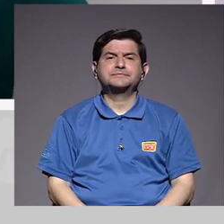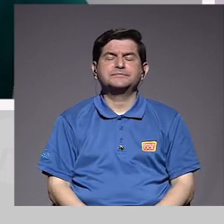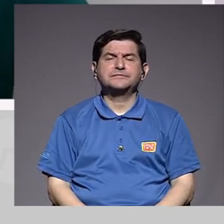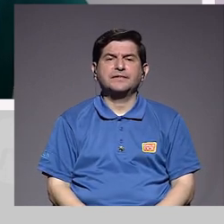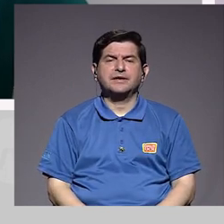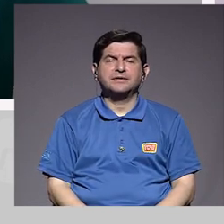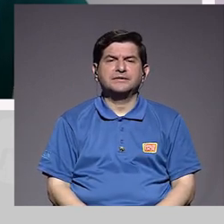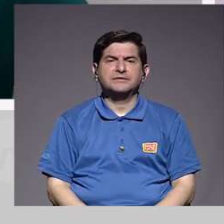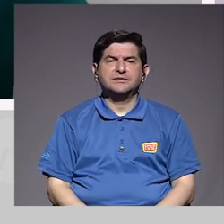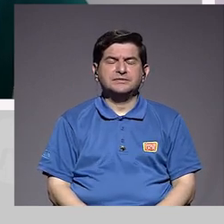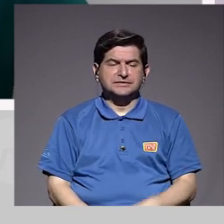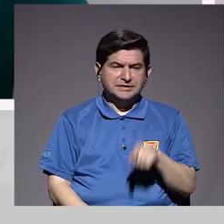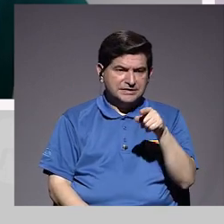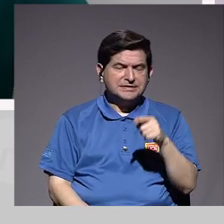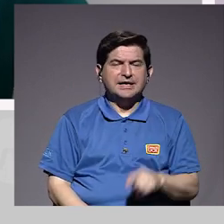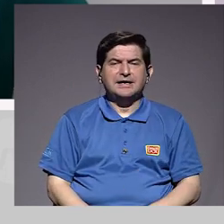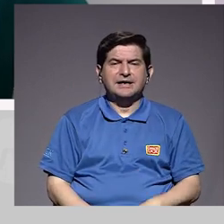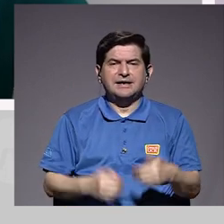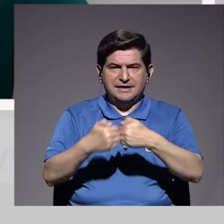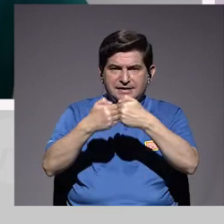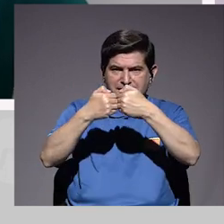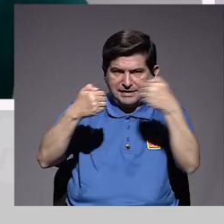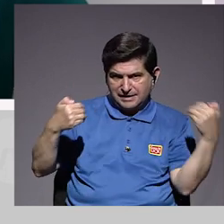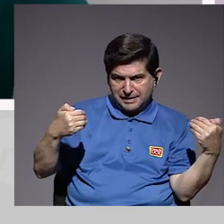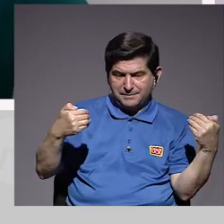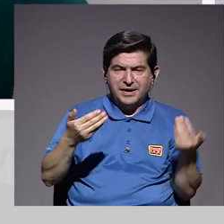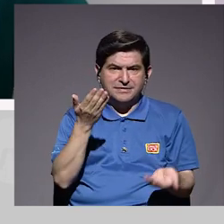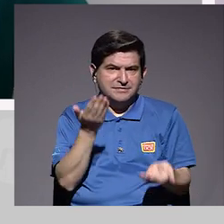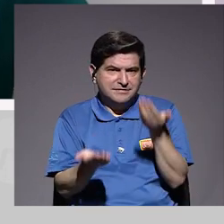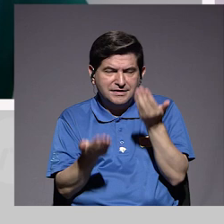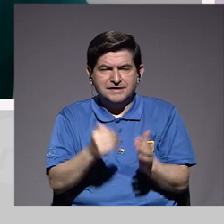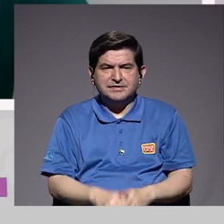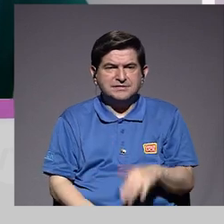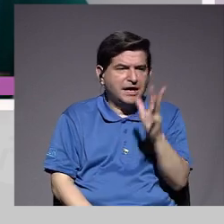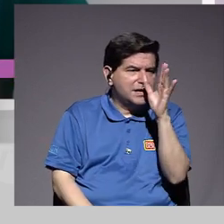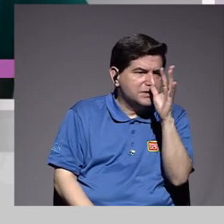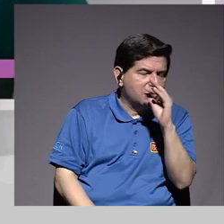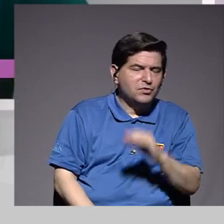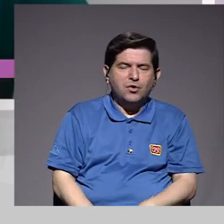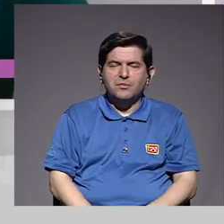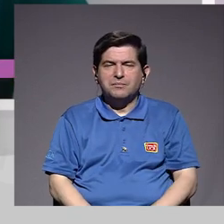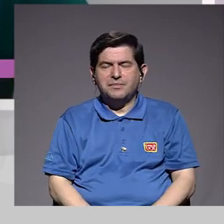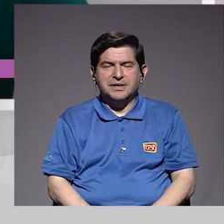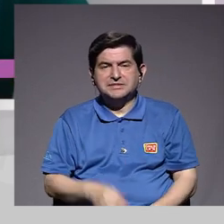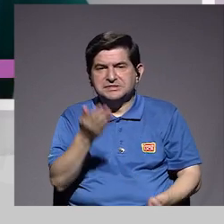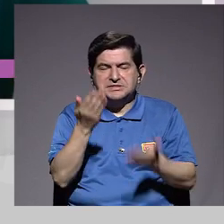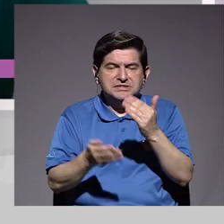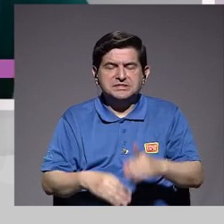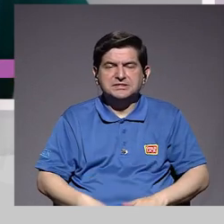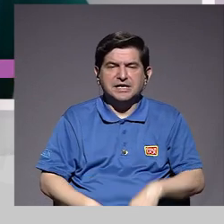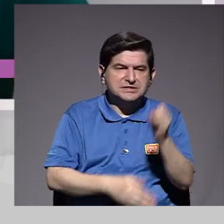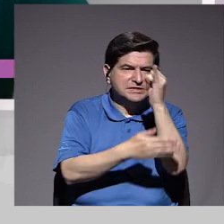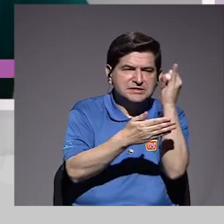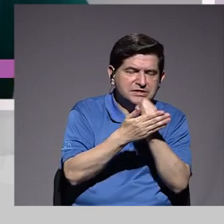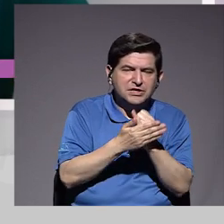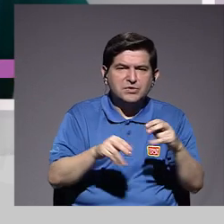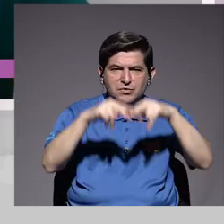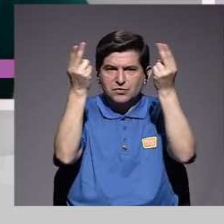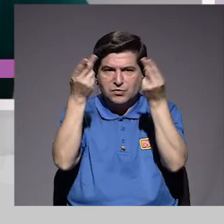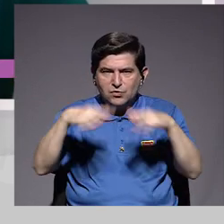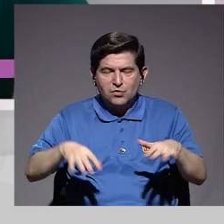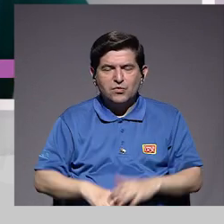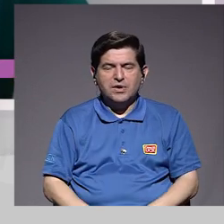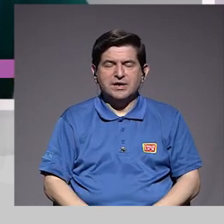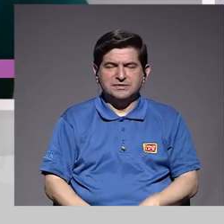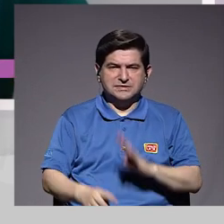Son evidentes, entonces, este, aparte de, aparte tal vez de las bromas o memes y cuestiones, ¿verdad?, que pueden existir con respecto a los